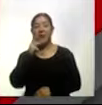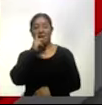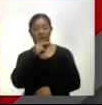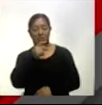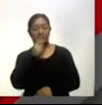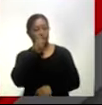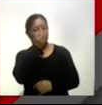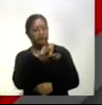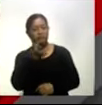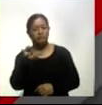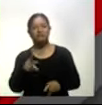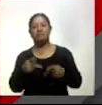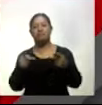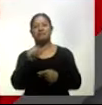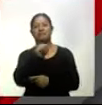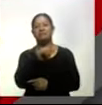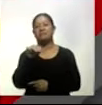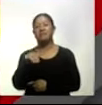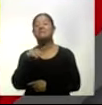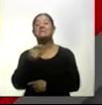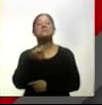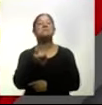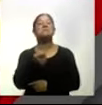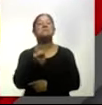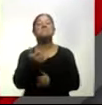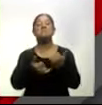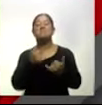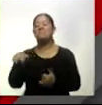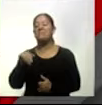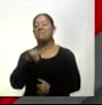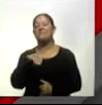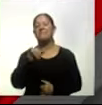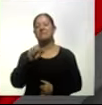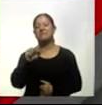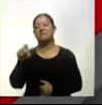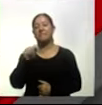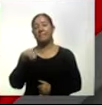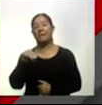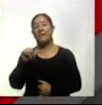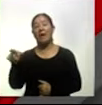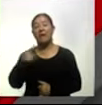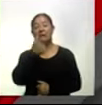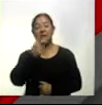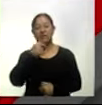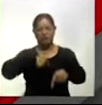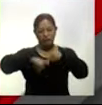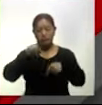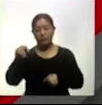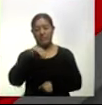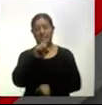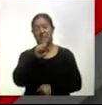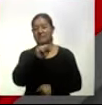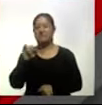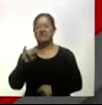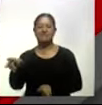Suárez la venta de Artur Melo y los pocos minutos de Griezmann. Esos 700 goles de Messi podrían significar la séptima liga que no gana